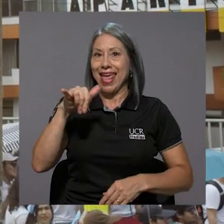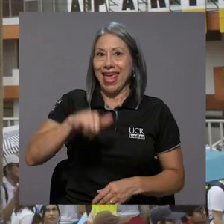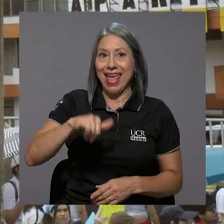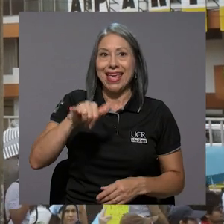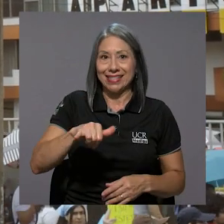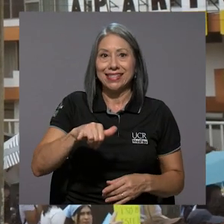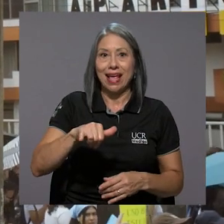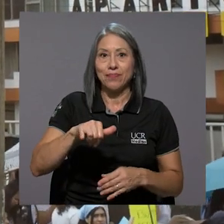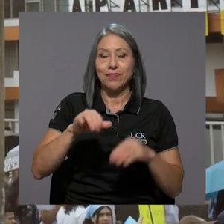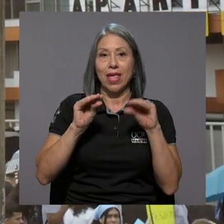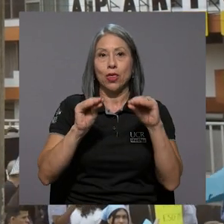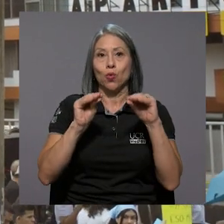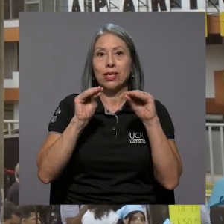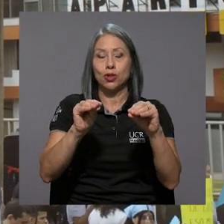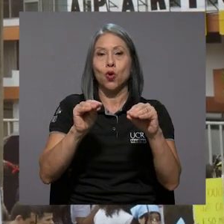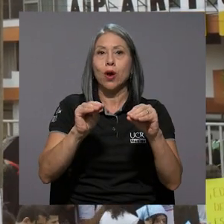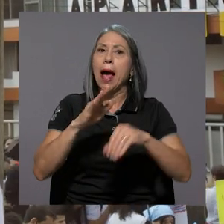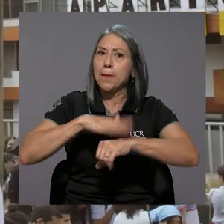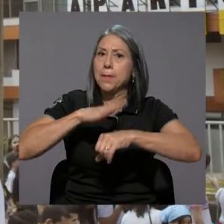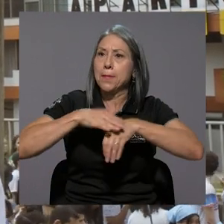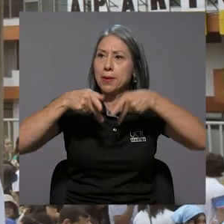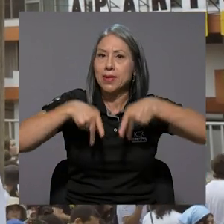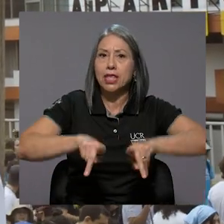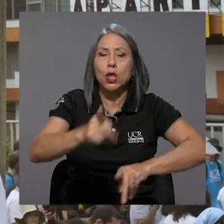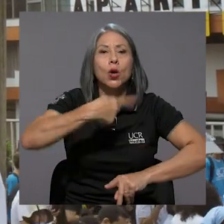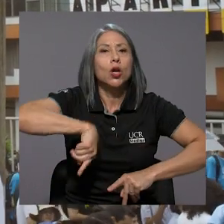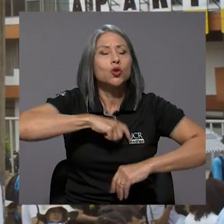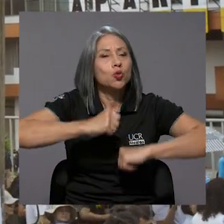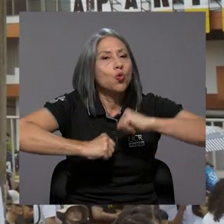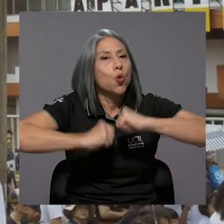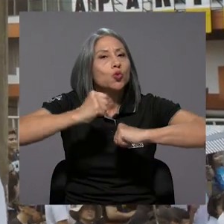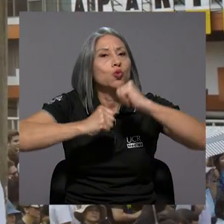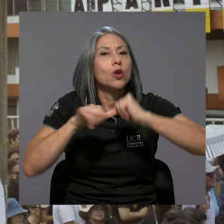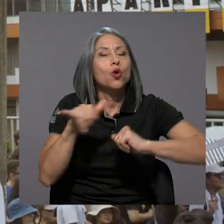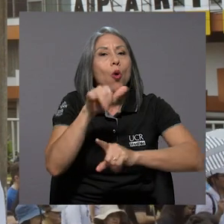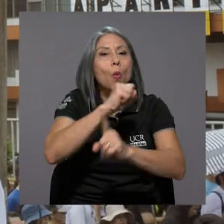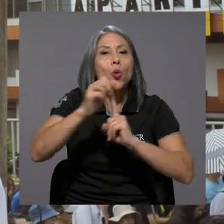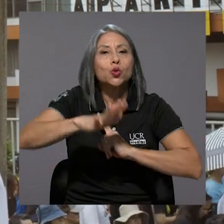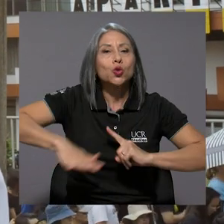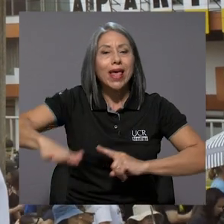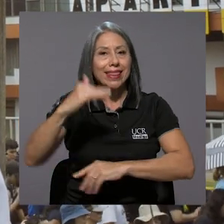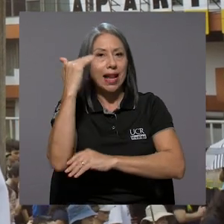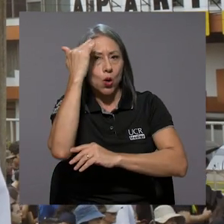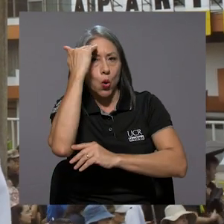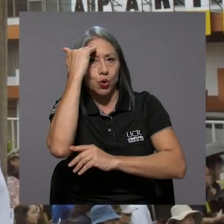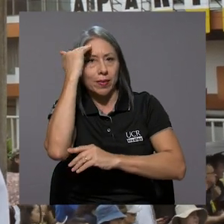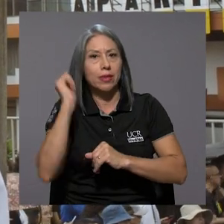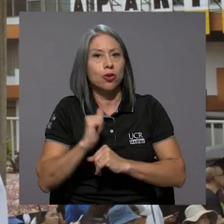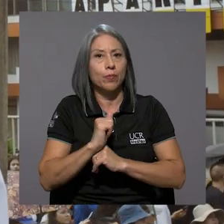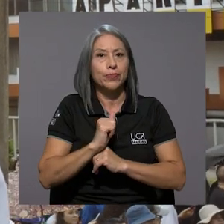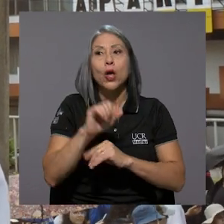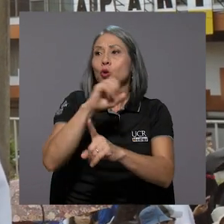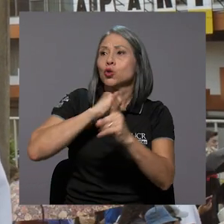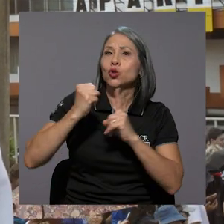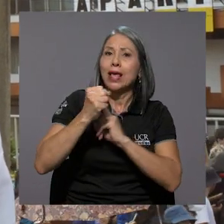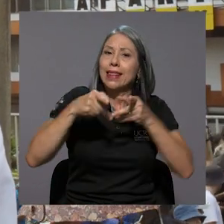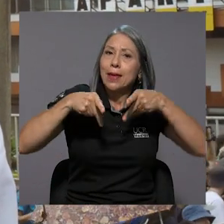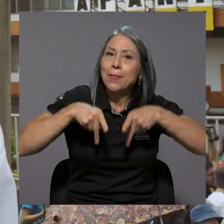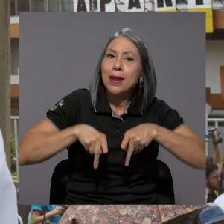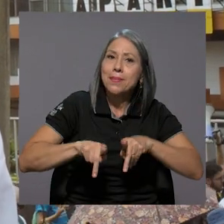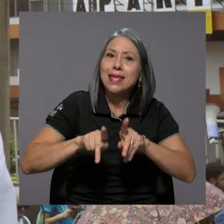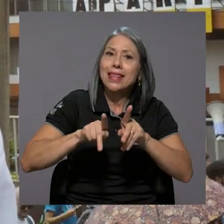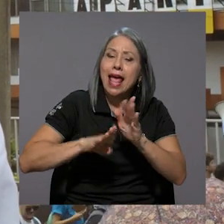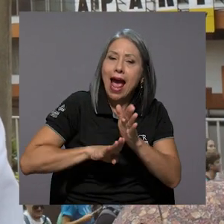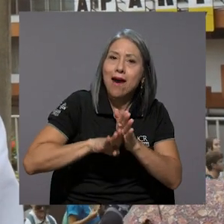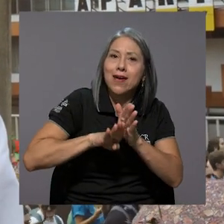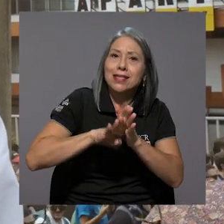universitaria, es esta la que nos ha permitido construirnos como una sociedad del conocimiento, una que nos